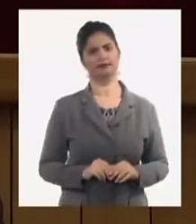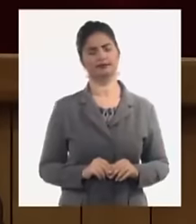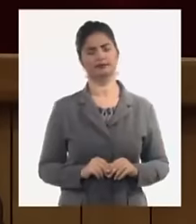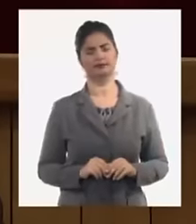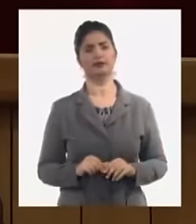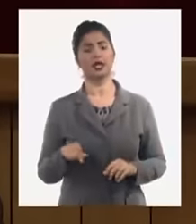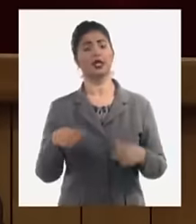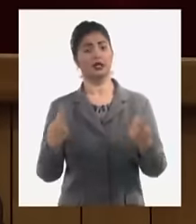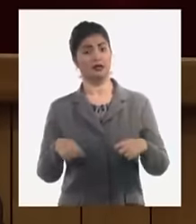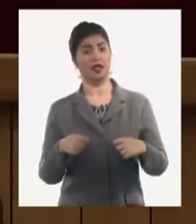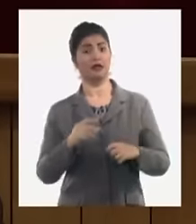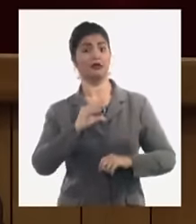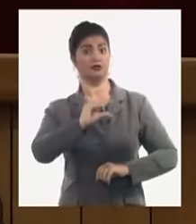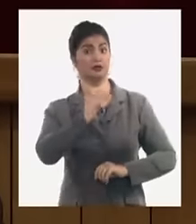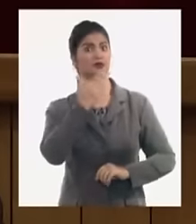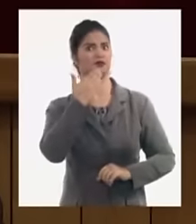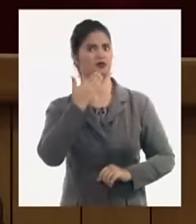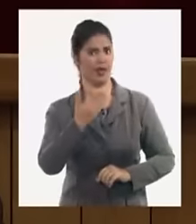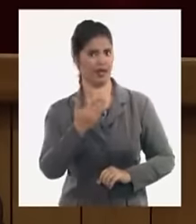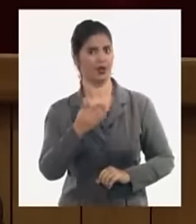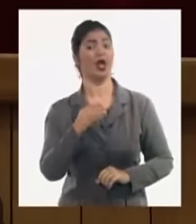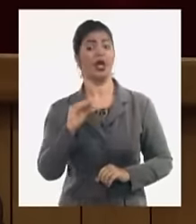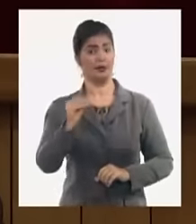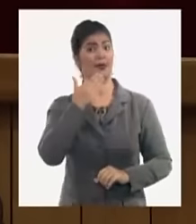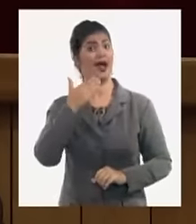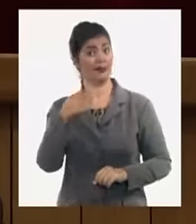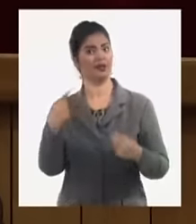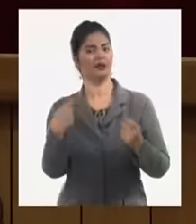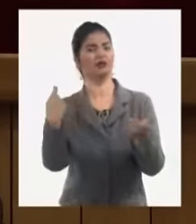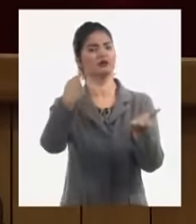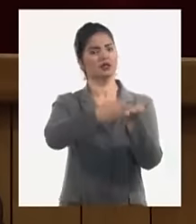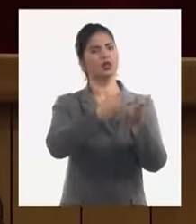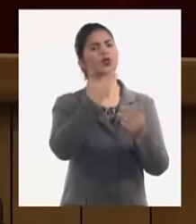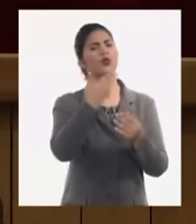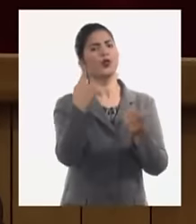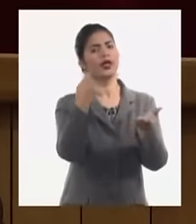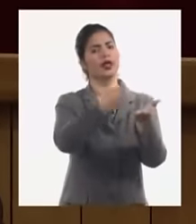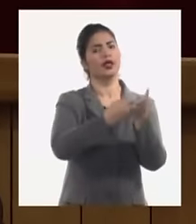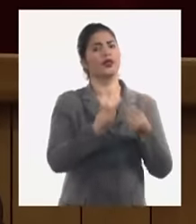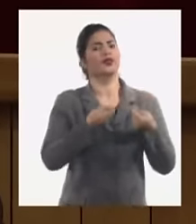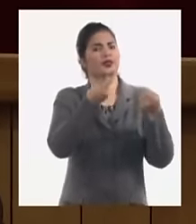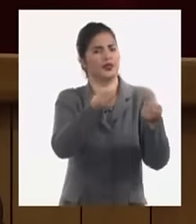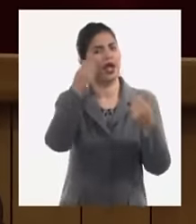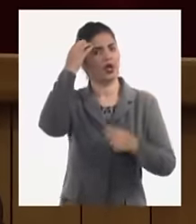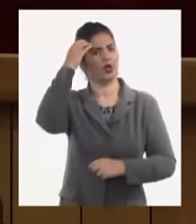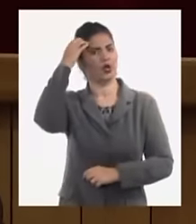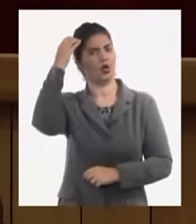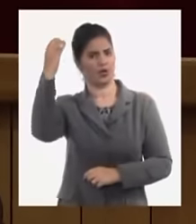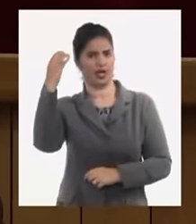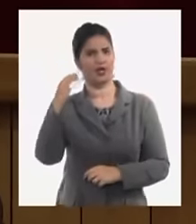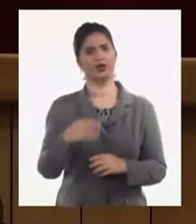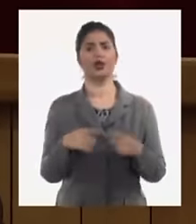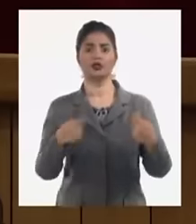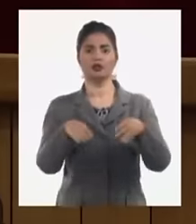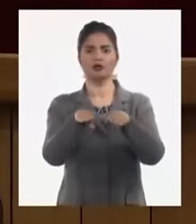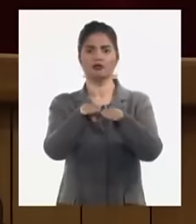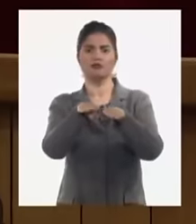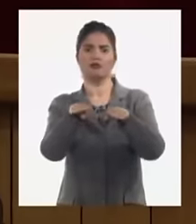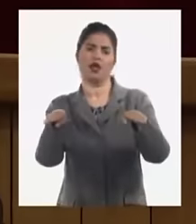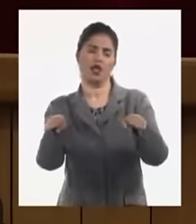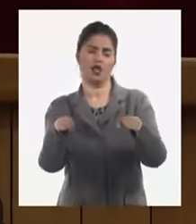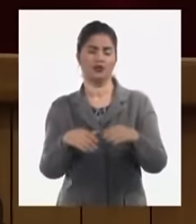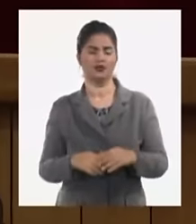los precios siguen por otro entonces vamos a analizar y lo haremos con la flexibilidad de que se favorezca